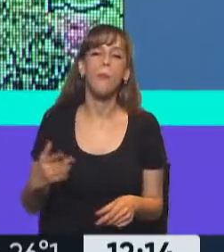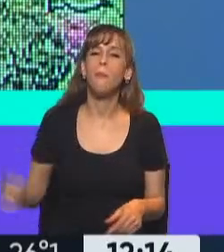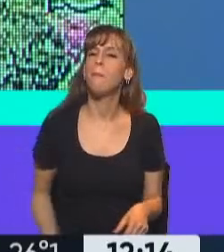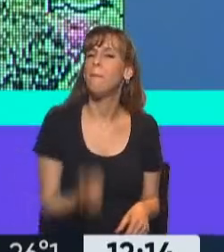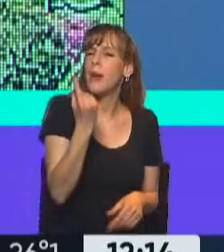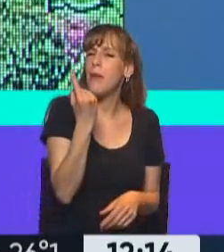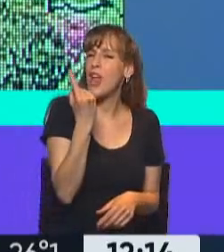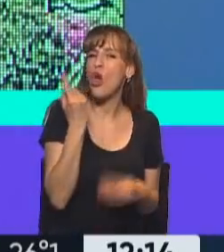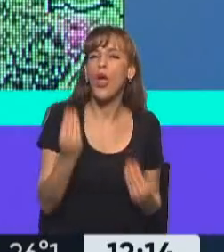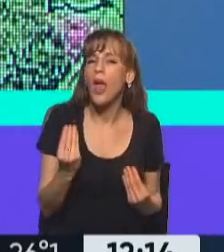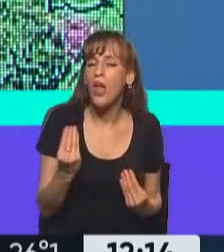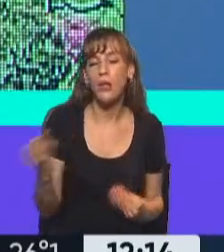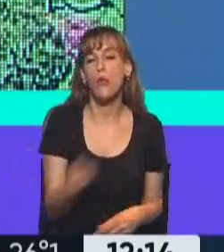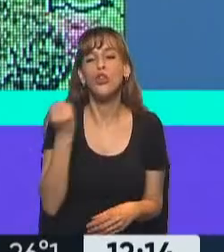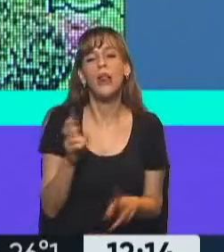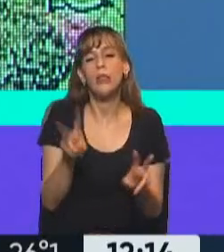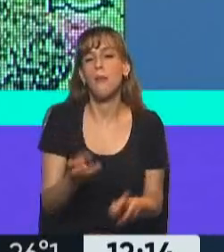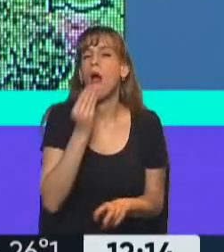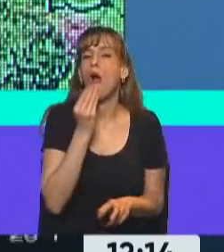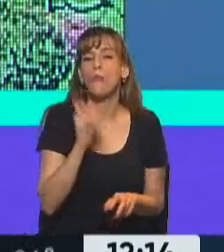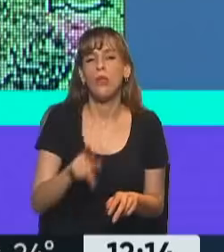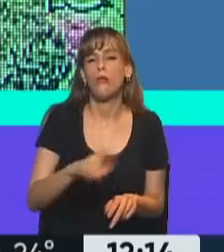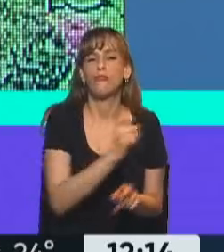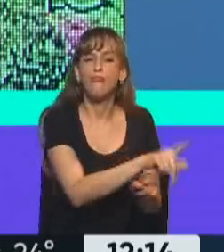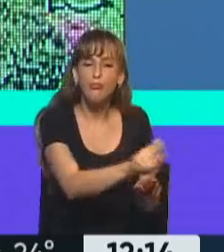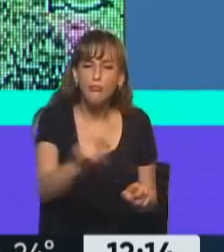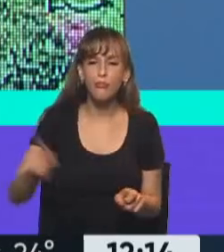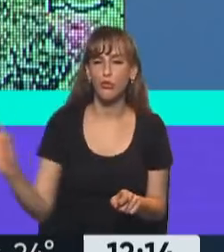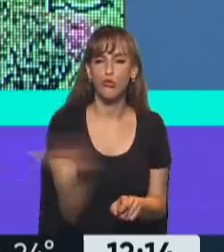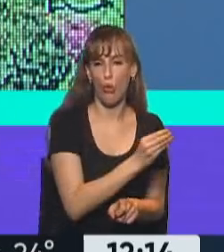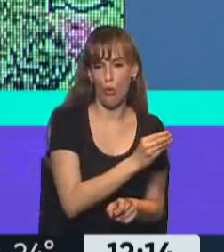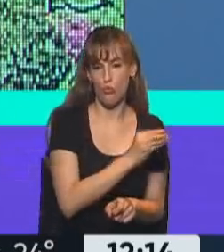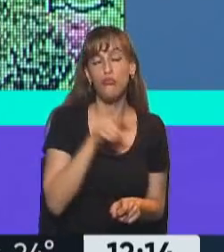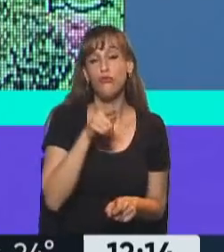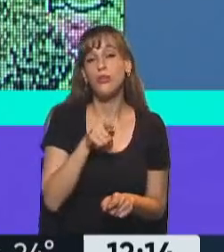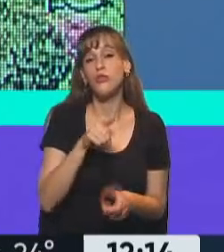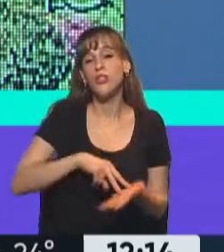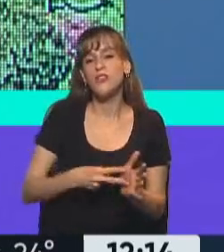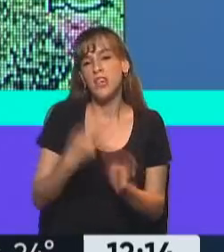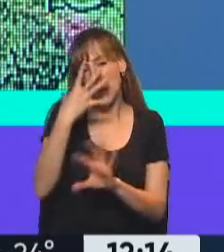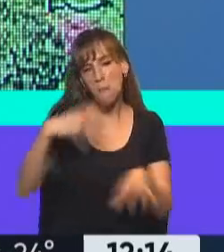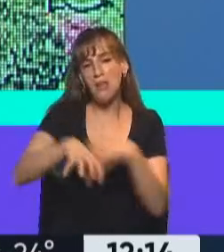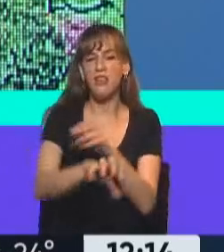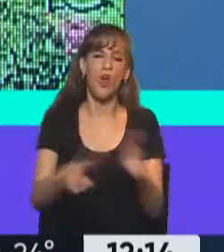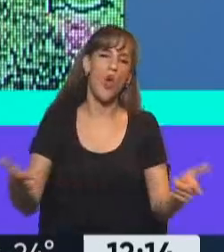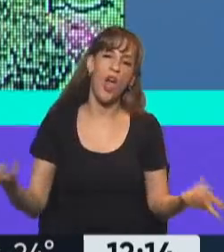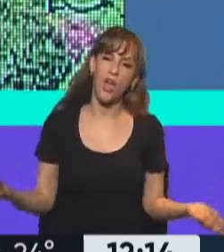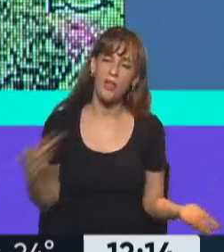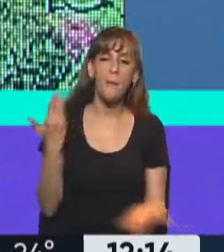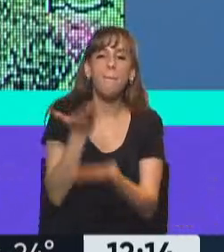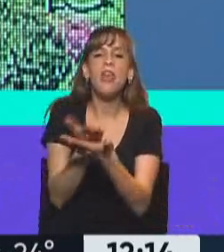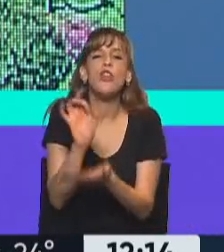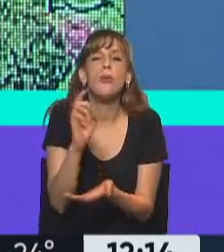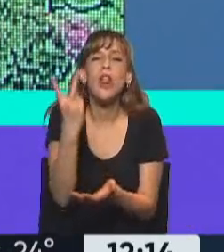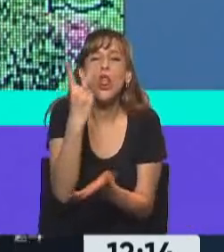Digo, es de una inequidad, es de una falta de solidaridad, de una falta de empatía total, porque no se le está pidiendo nada, se le está pidiendo apenas